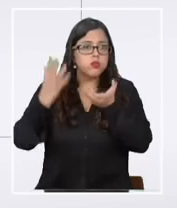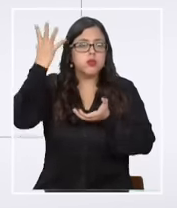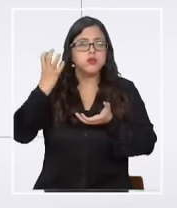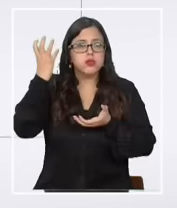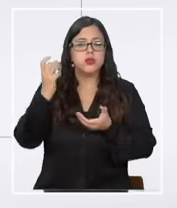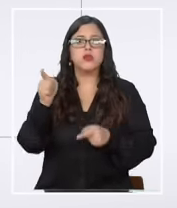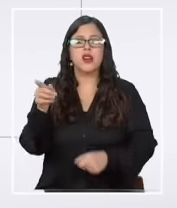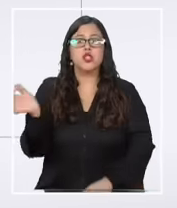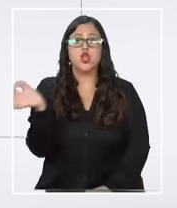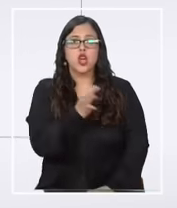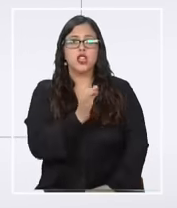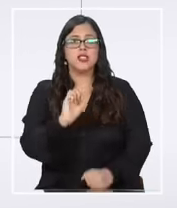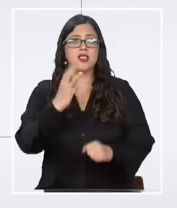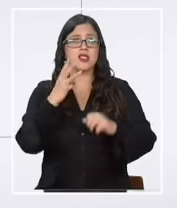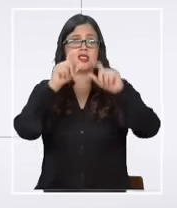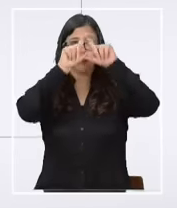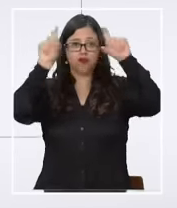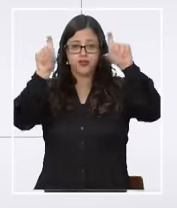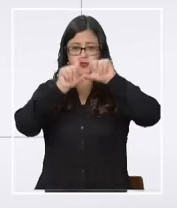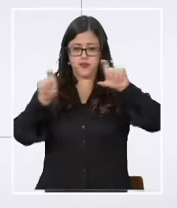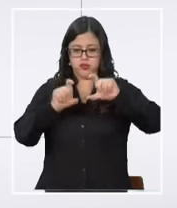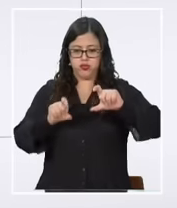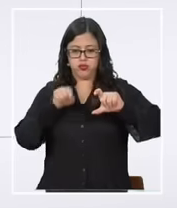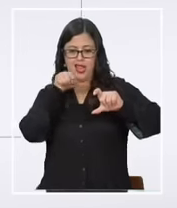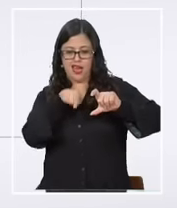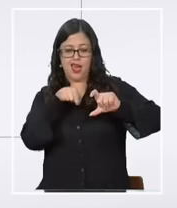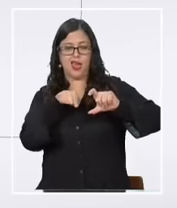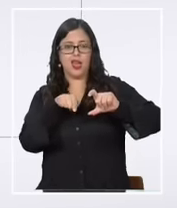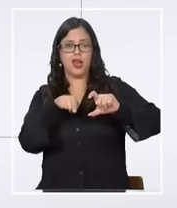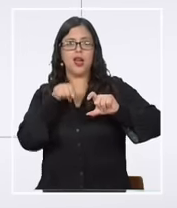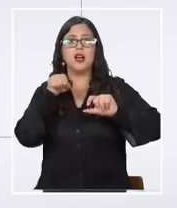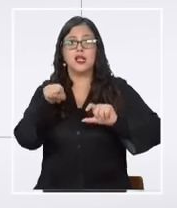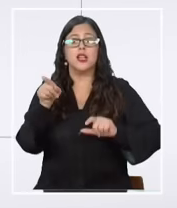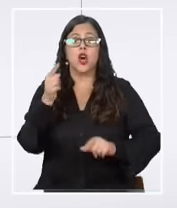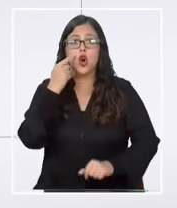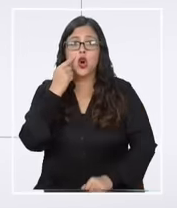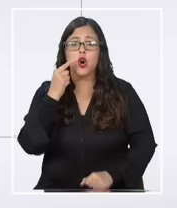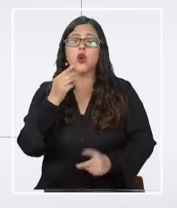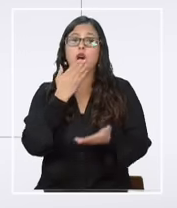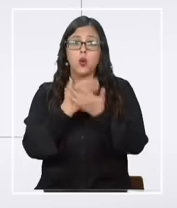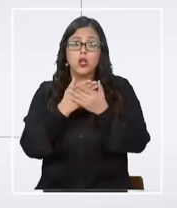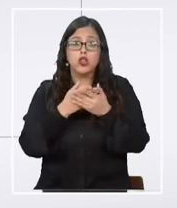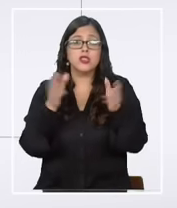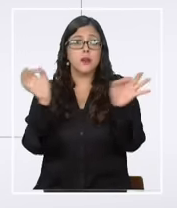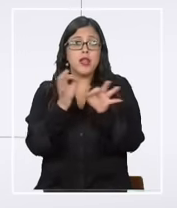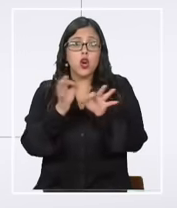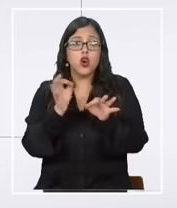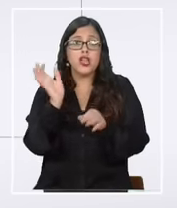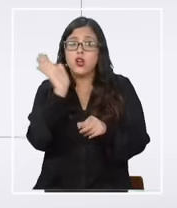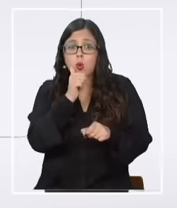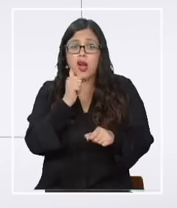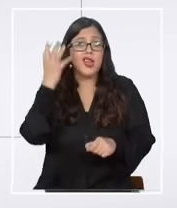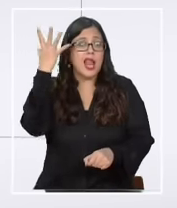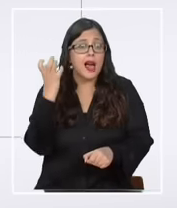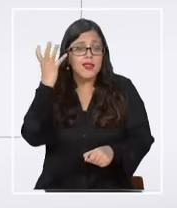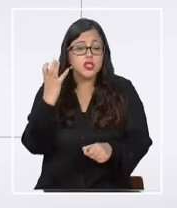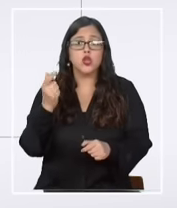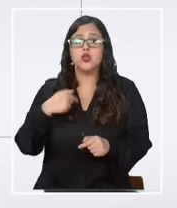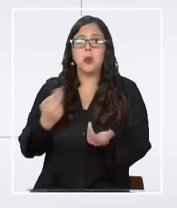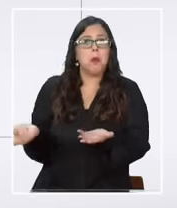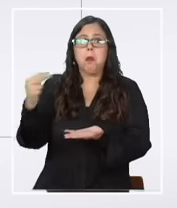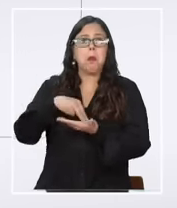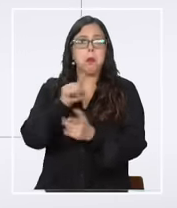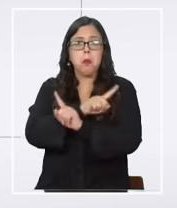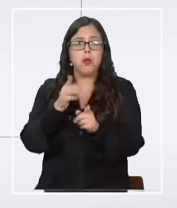en el tercer párrafo de esta comunicación o sea él dice mire cuando se dijo que no se grabara yo no estaba presente y